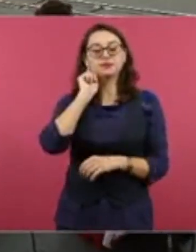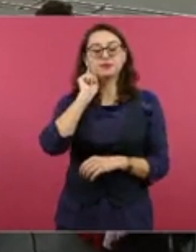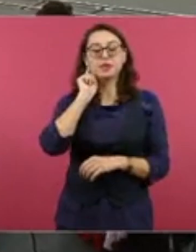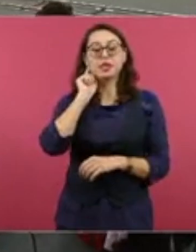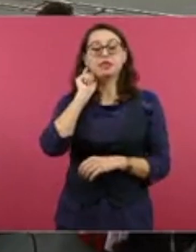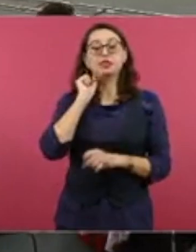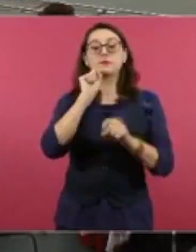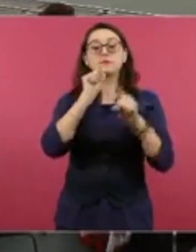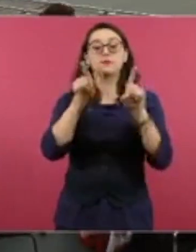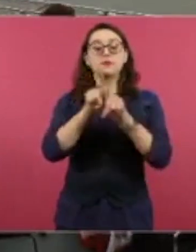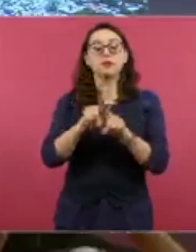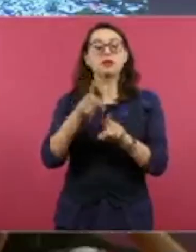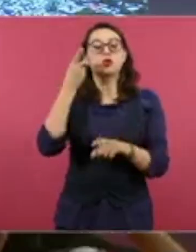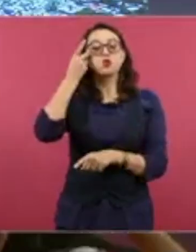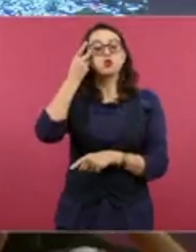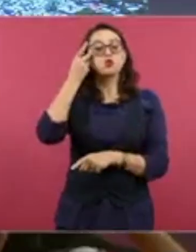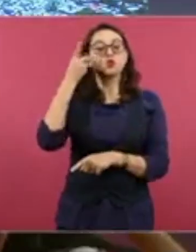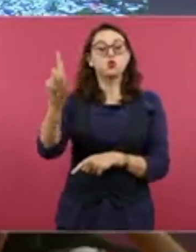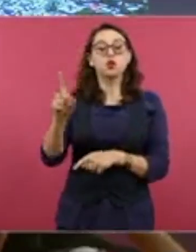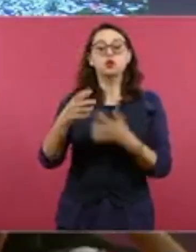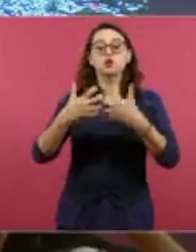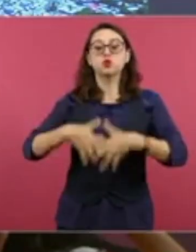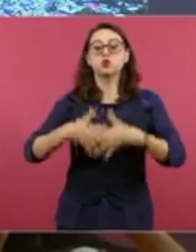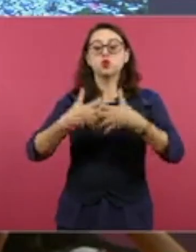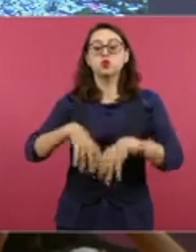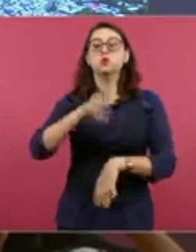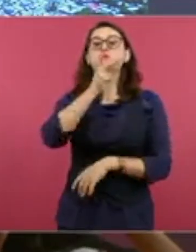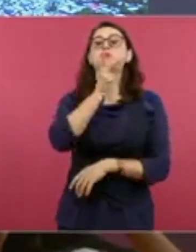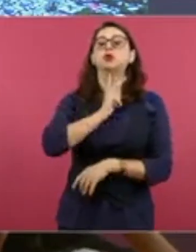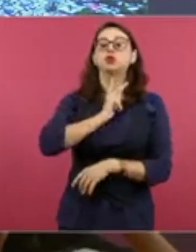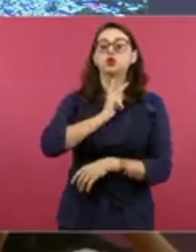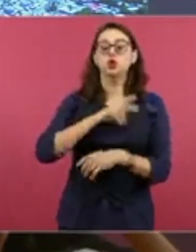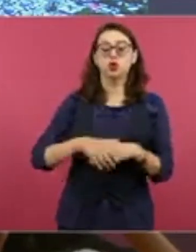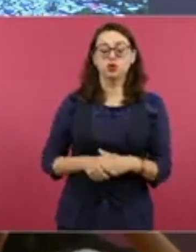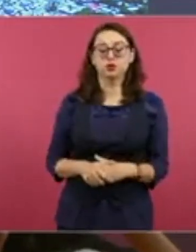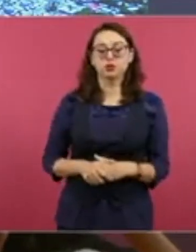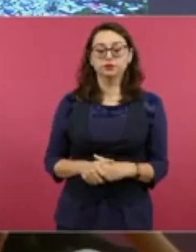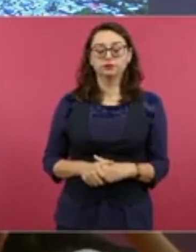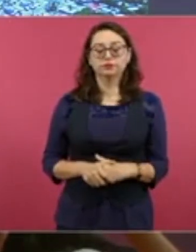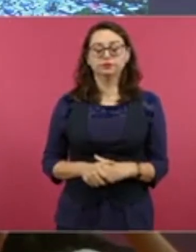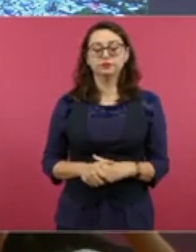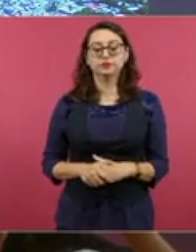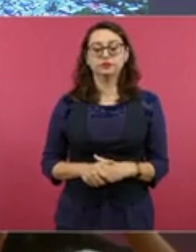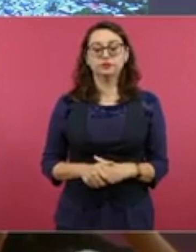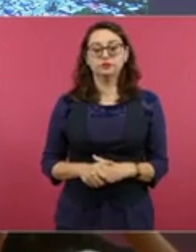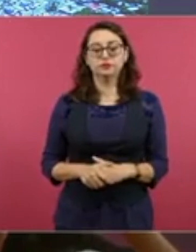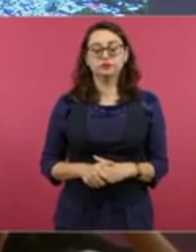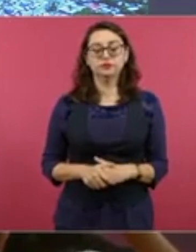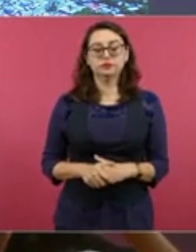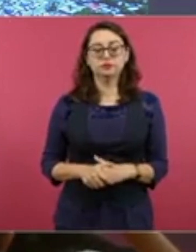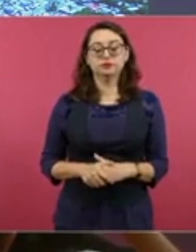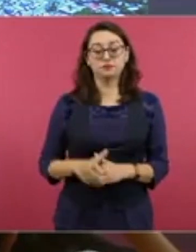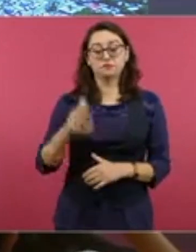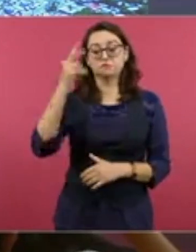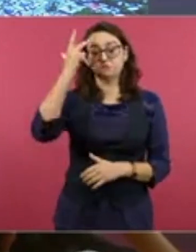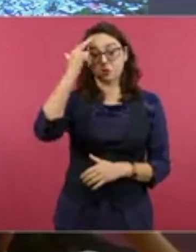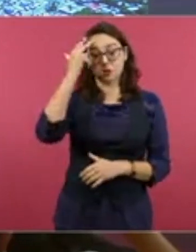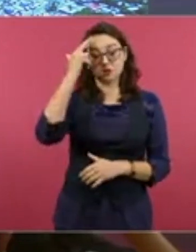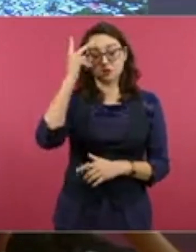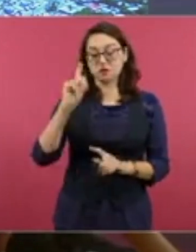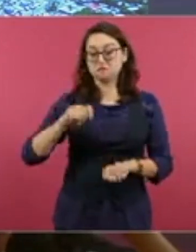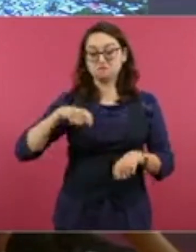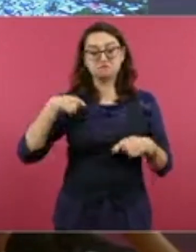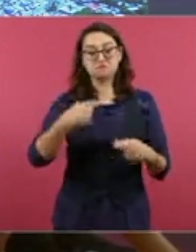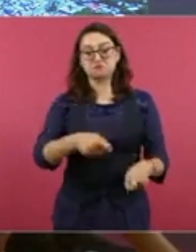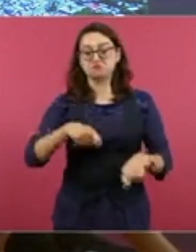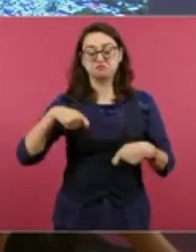Águila. Porfirio Díaz le entregó miles de hectáreas,